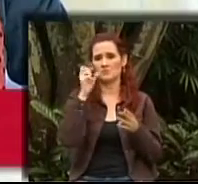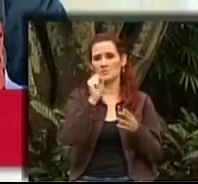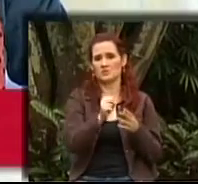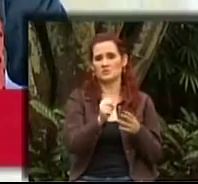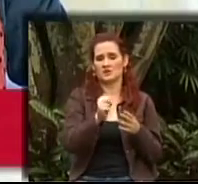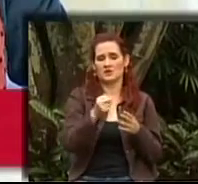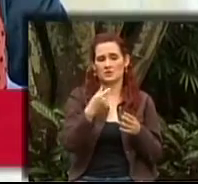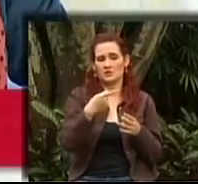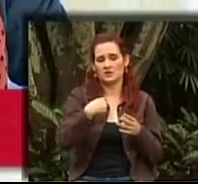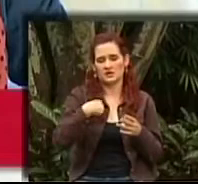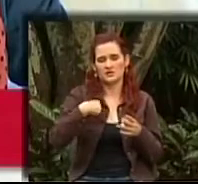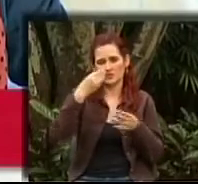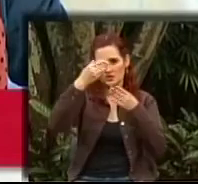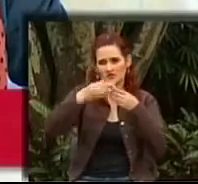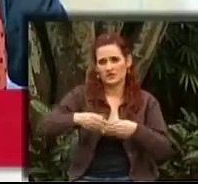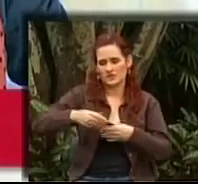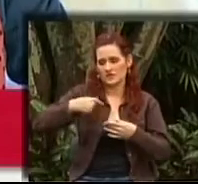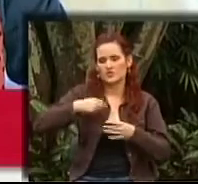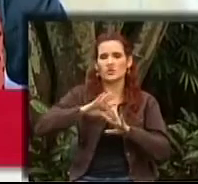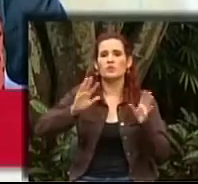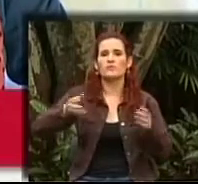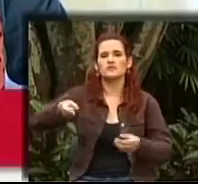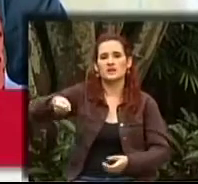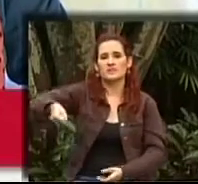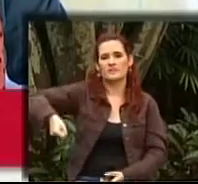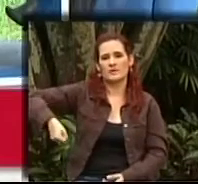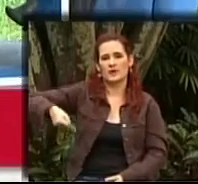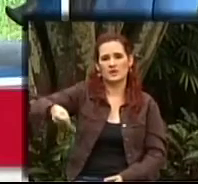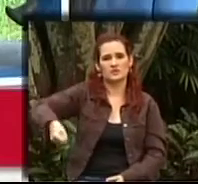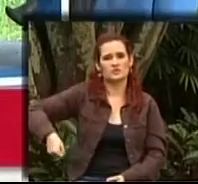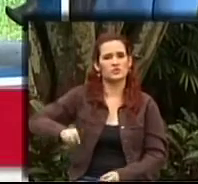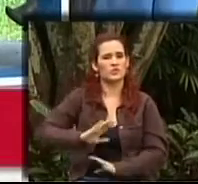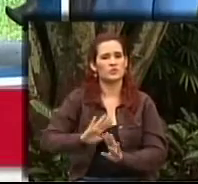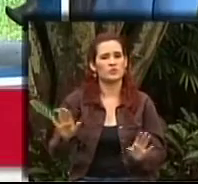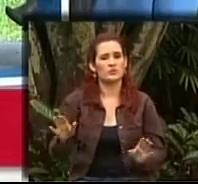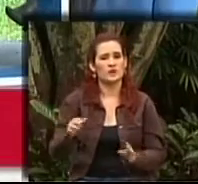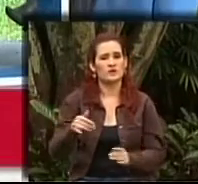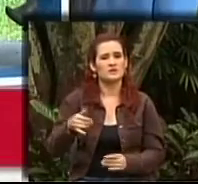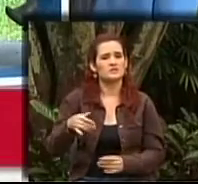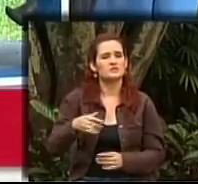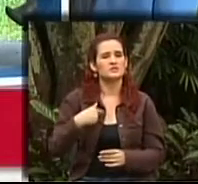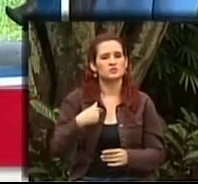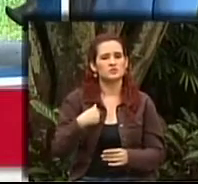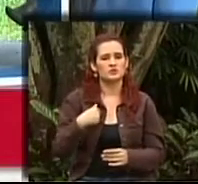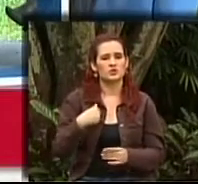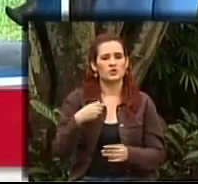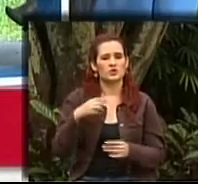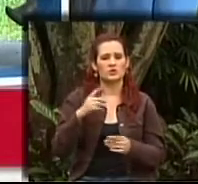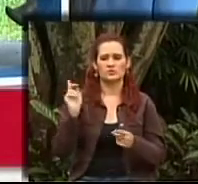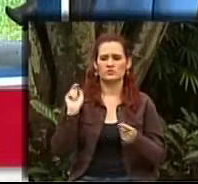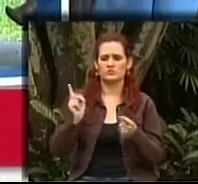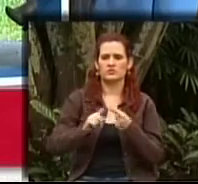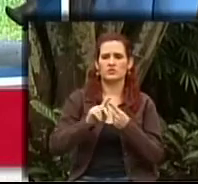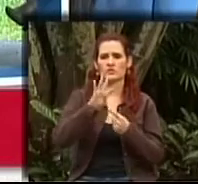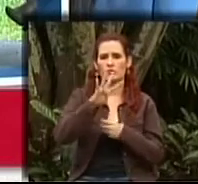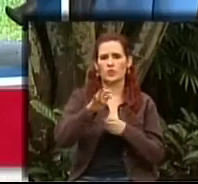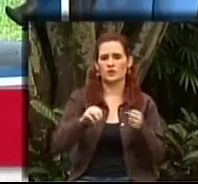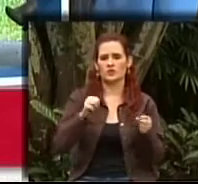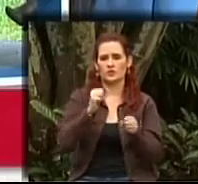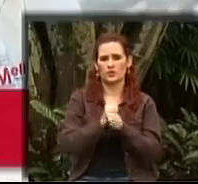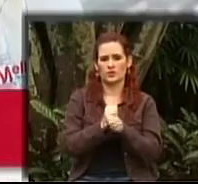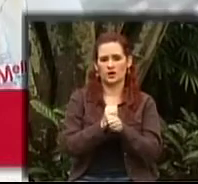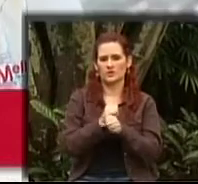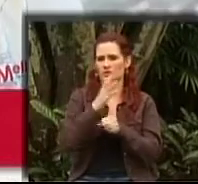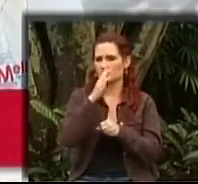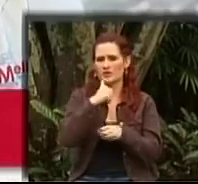bastón. Pero la discapacidad mía es muy dura. Tengo cuatro años de incapacitados en poder